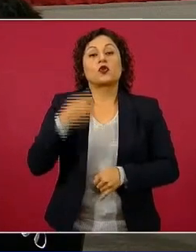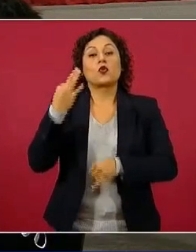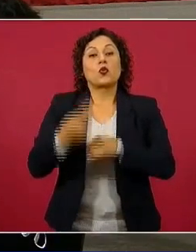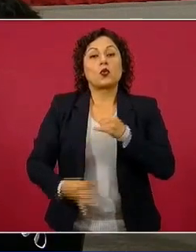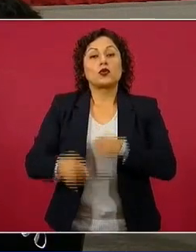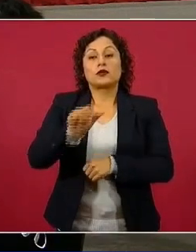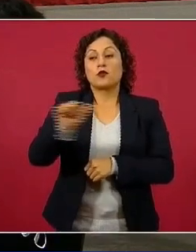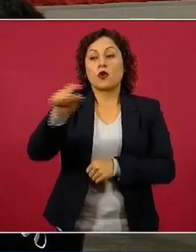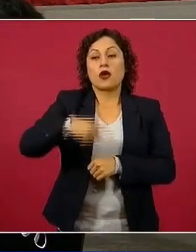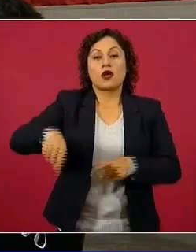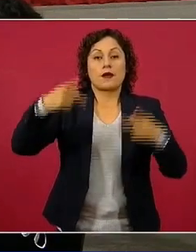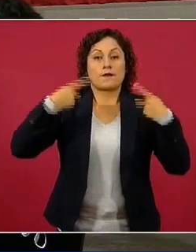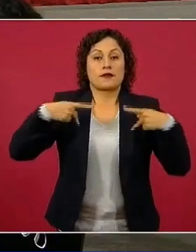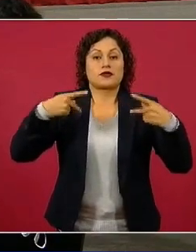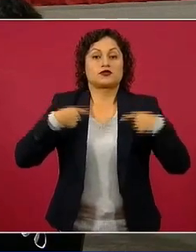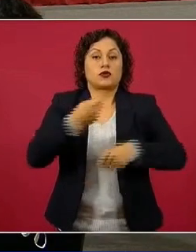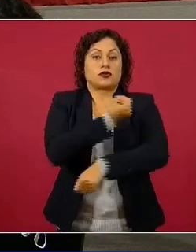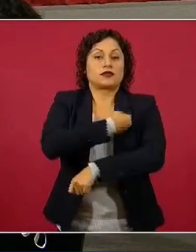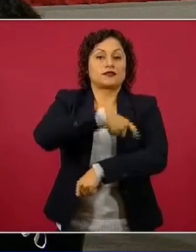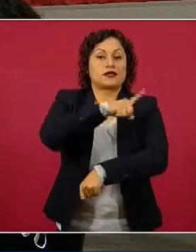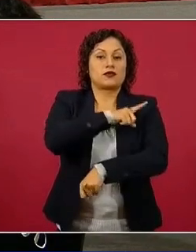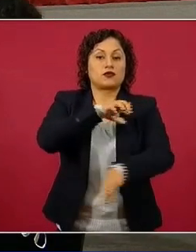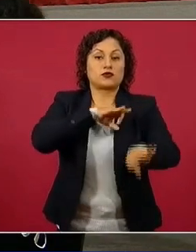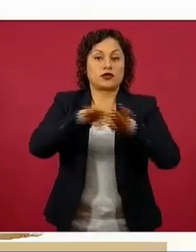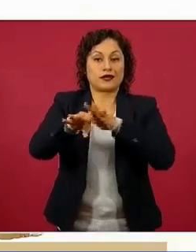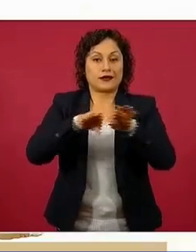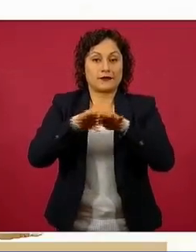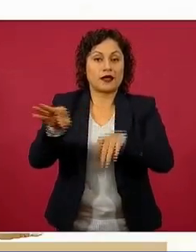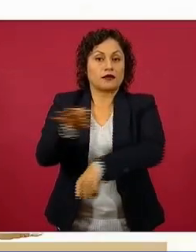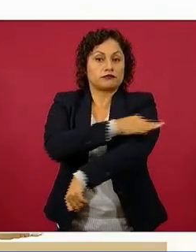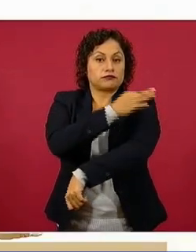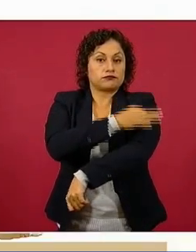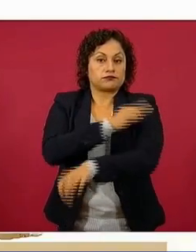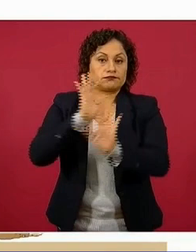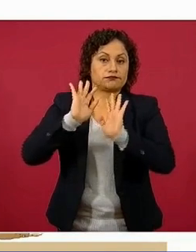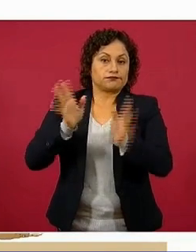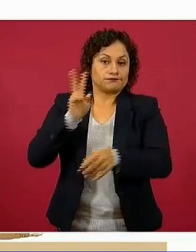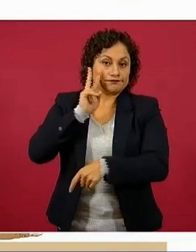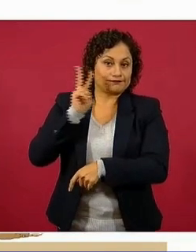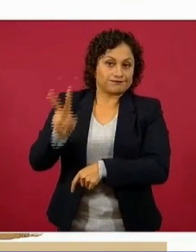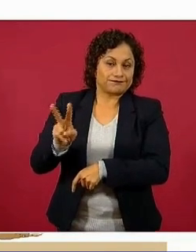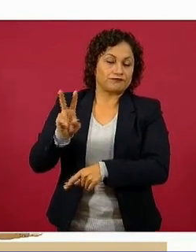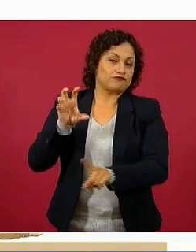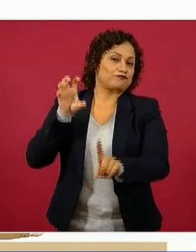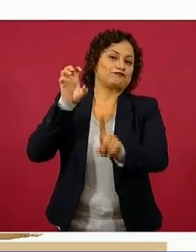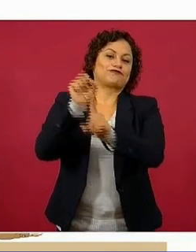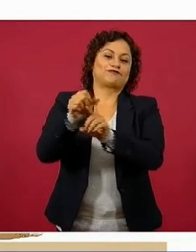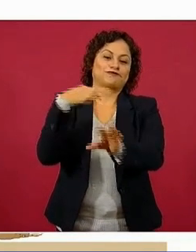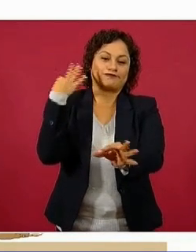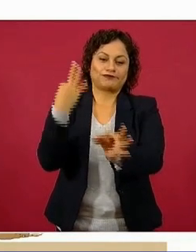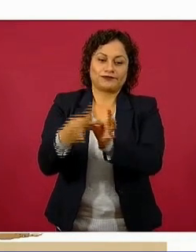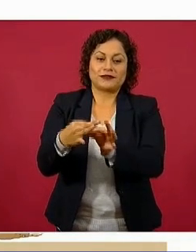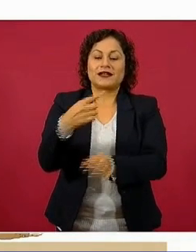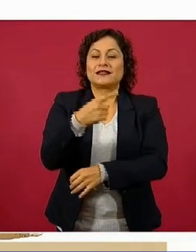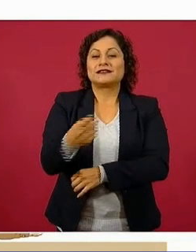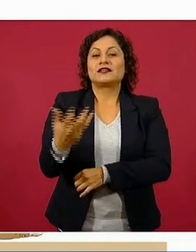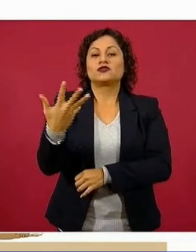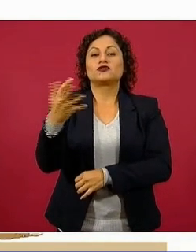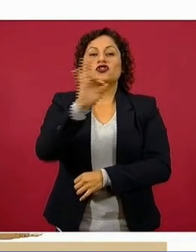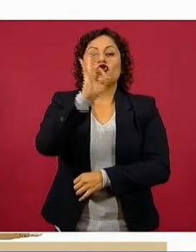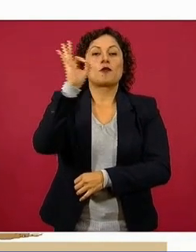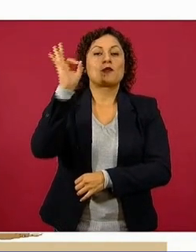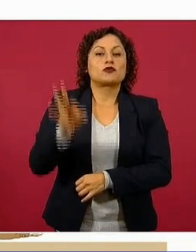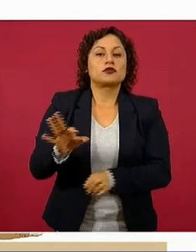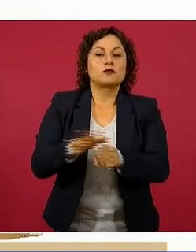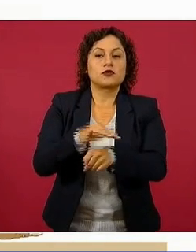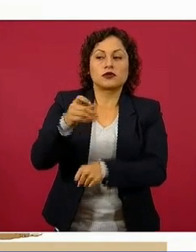última vez que lo presentaremos, ya no cambia, hemos cubierto más allá de la meta, 105 por ciento, en la medida en que protegimos